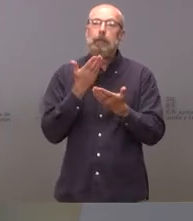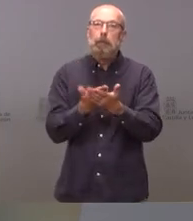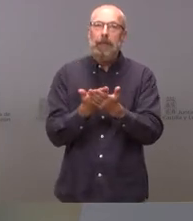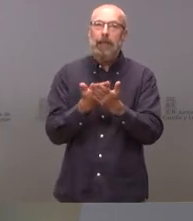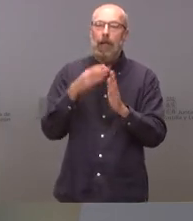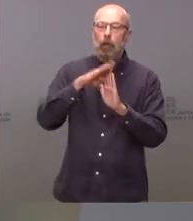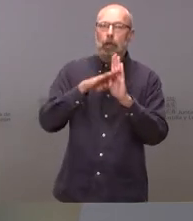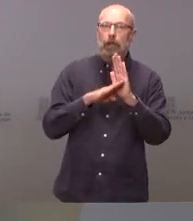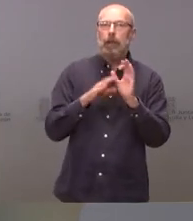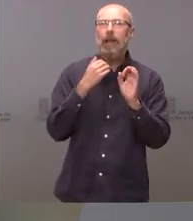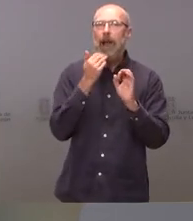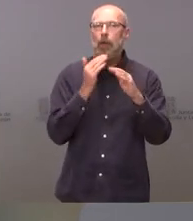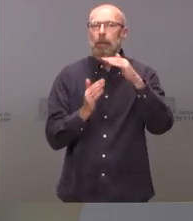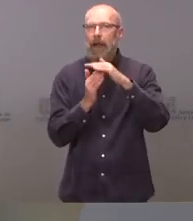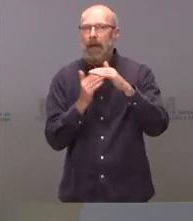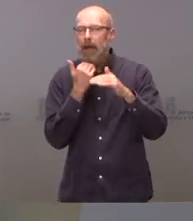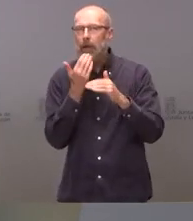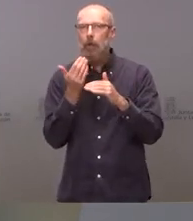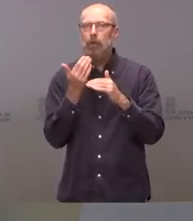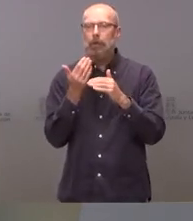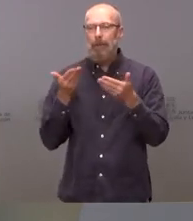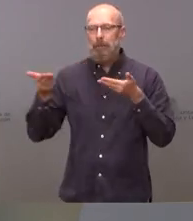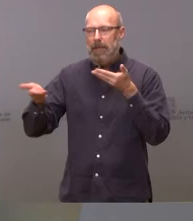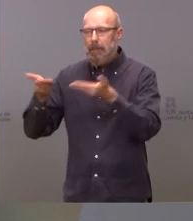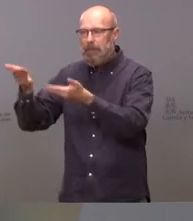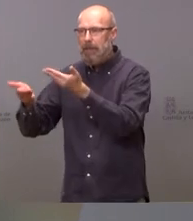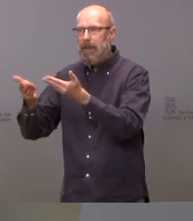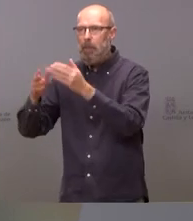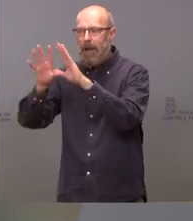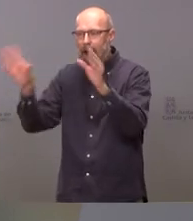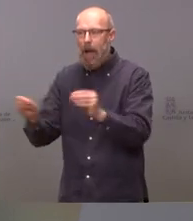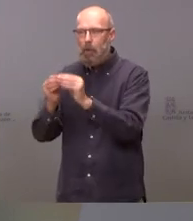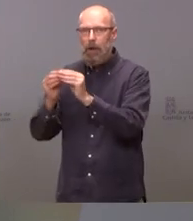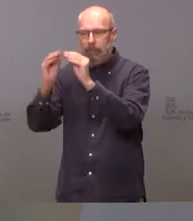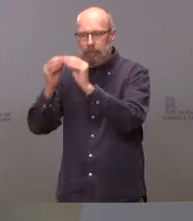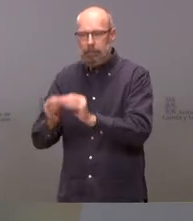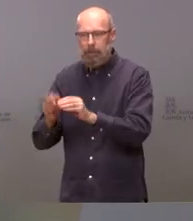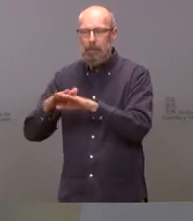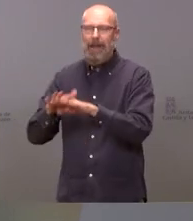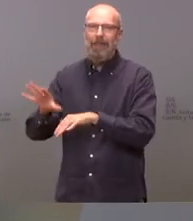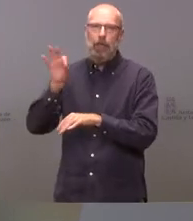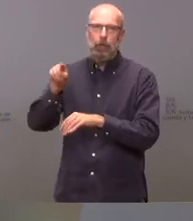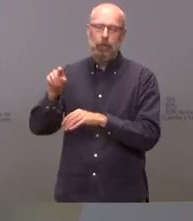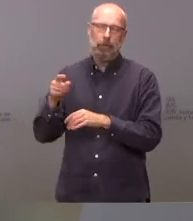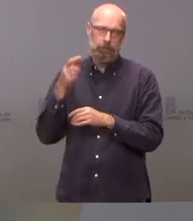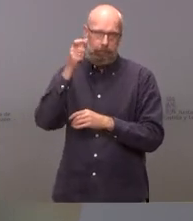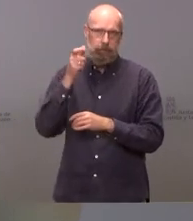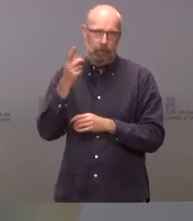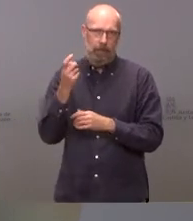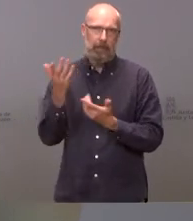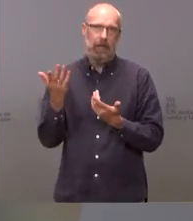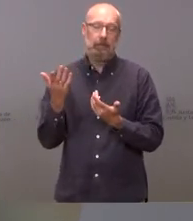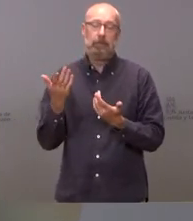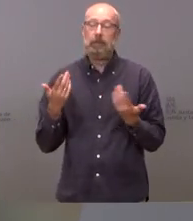acumular por parte de la Audiencia Nacional las distintas peticiones y los procesos para tomar una decisión por lo tanto no esperamos una decisión muy